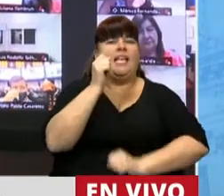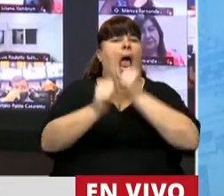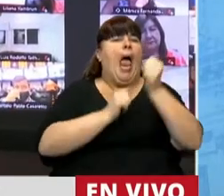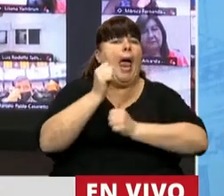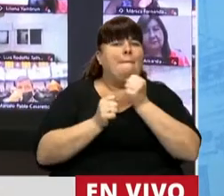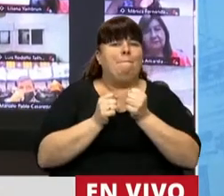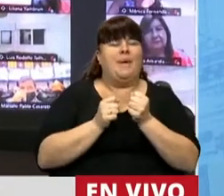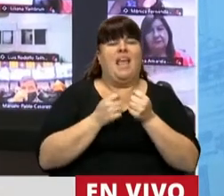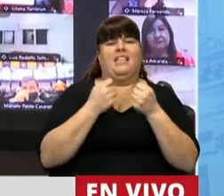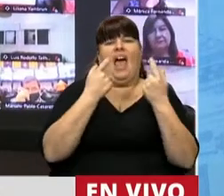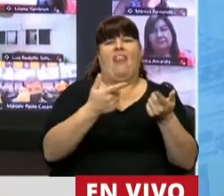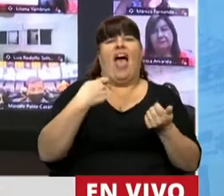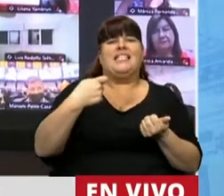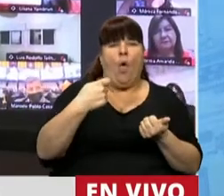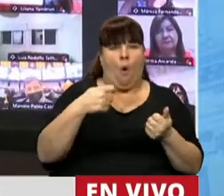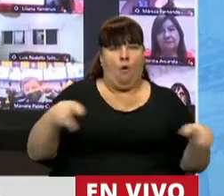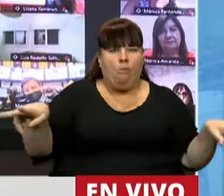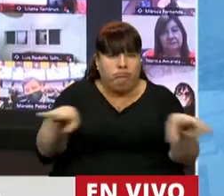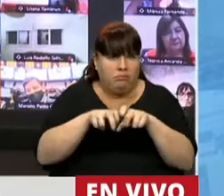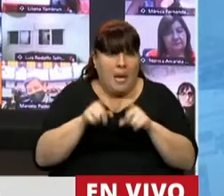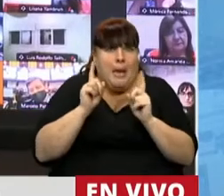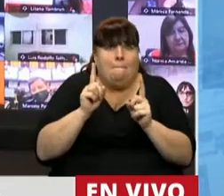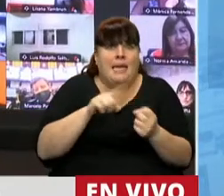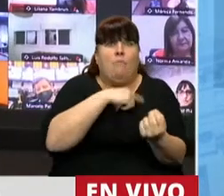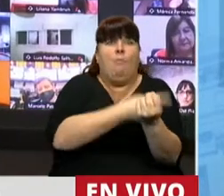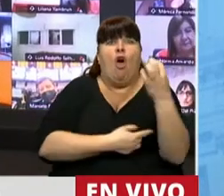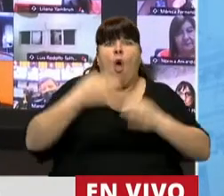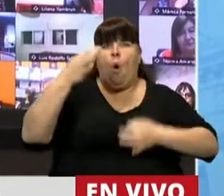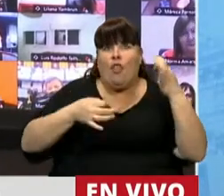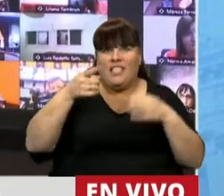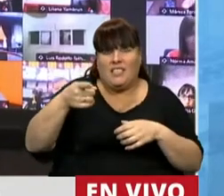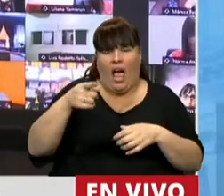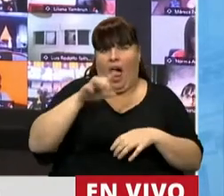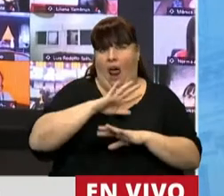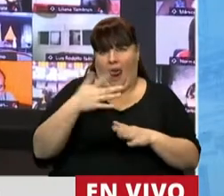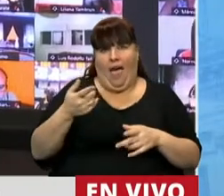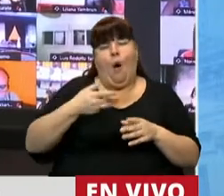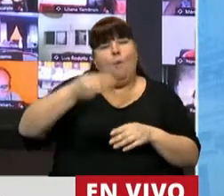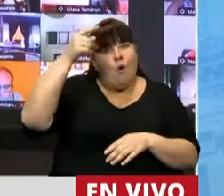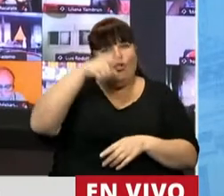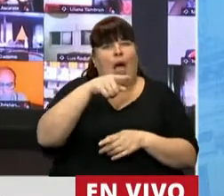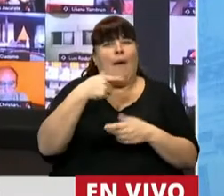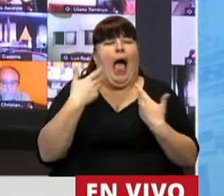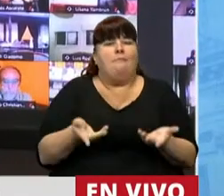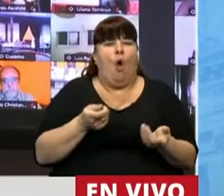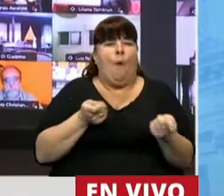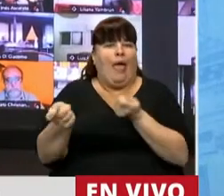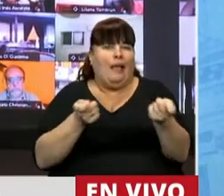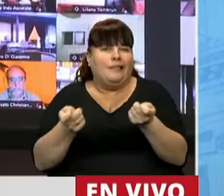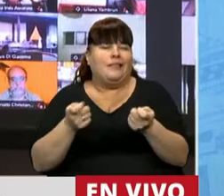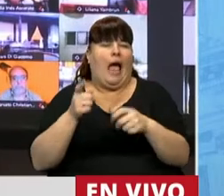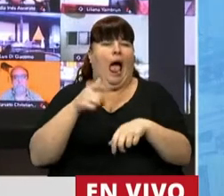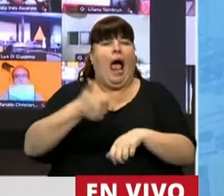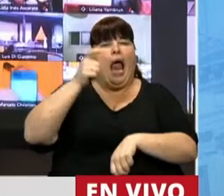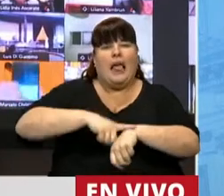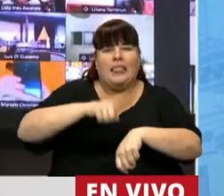que prestan el servicio de seguro, el mismísimo Poder Judicial que sustenta muchas veces esta manera de actuar con